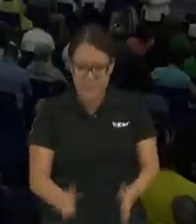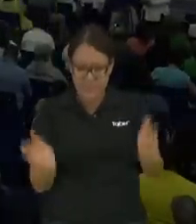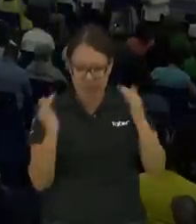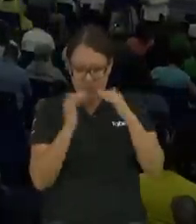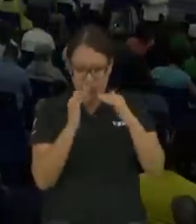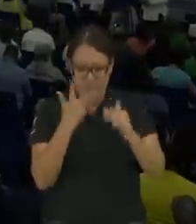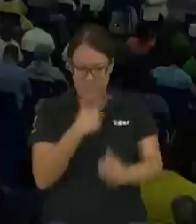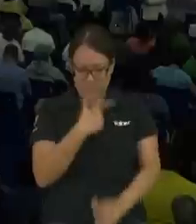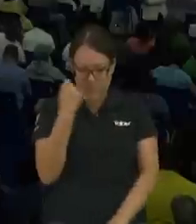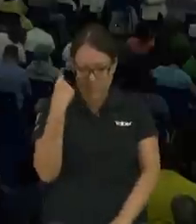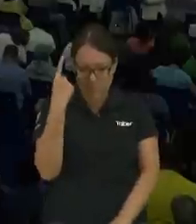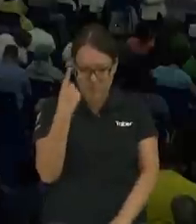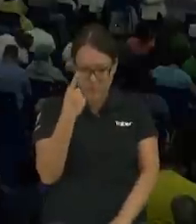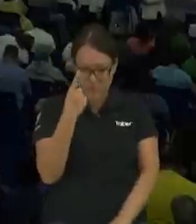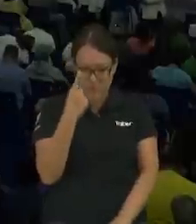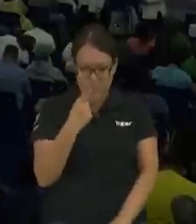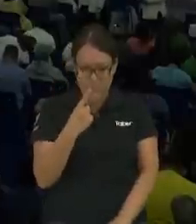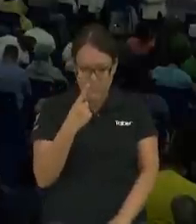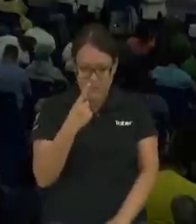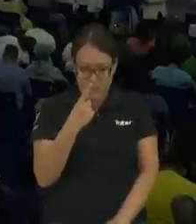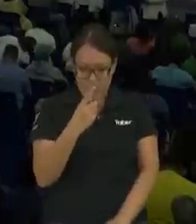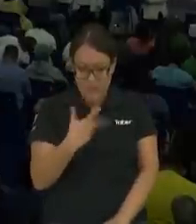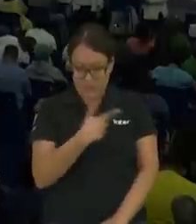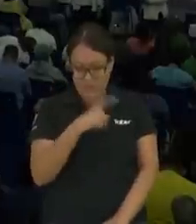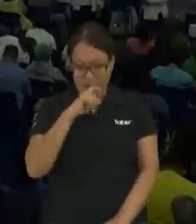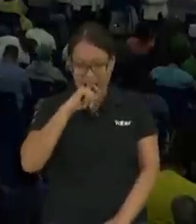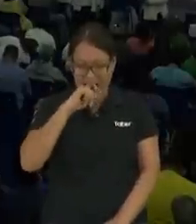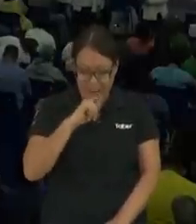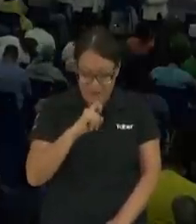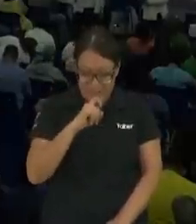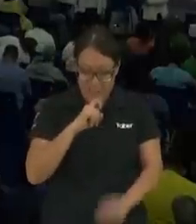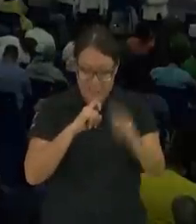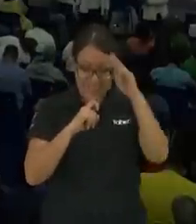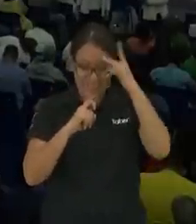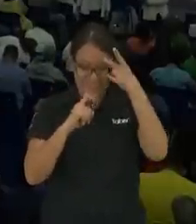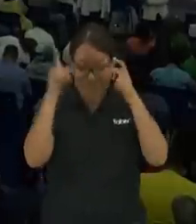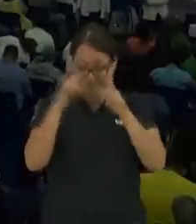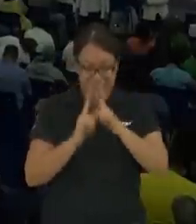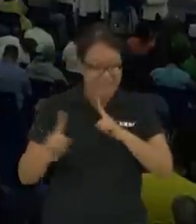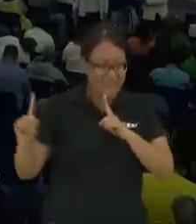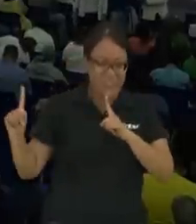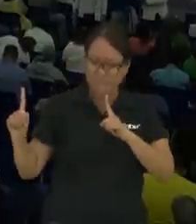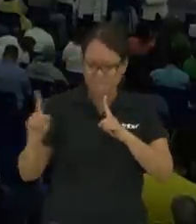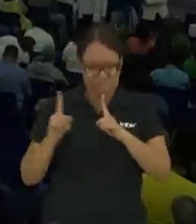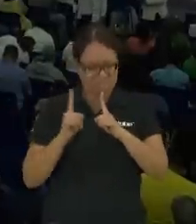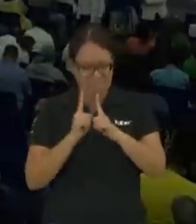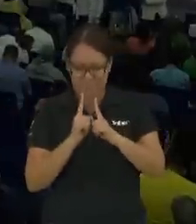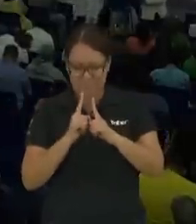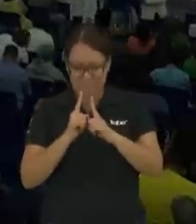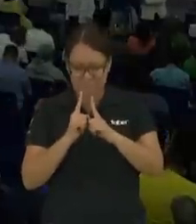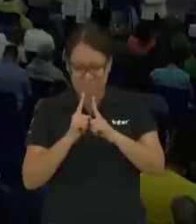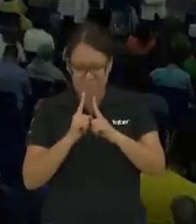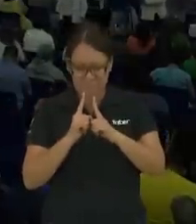entenderemos señor que el hecho que tengamos o seamos pobres no significa que Dios no está con nosotros porque a ambos hizo Jehová